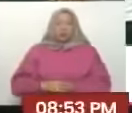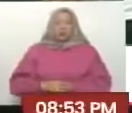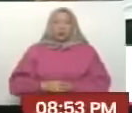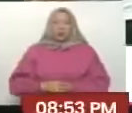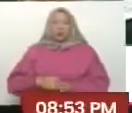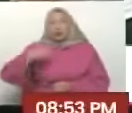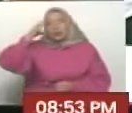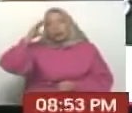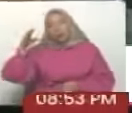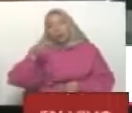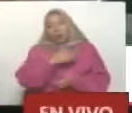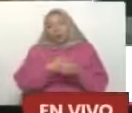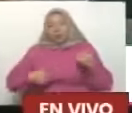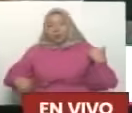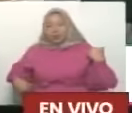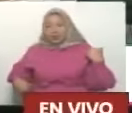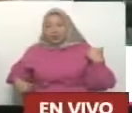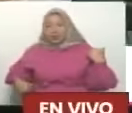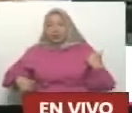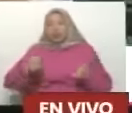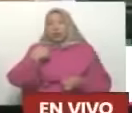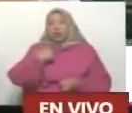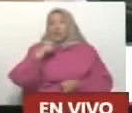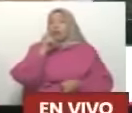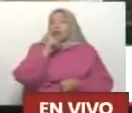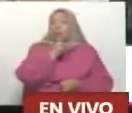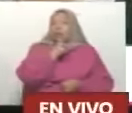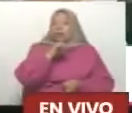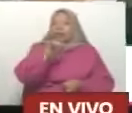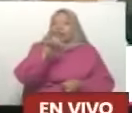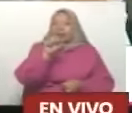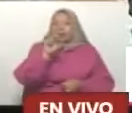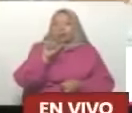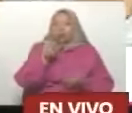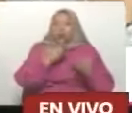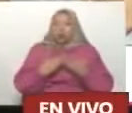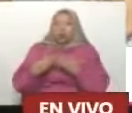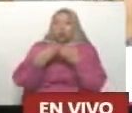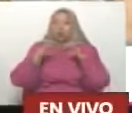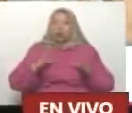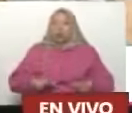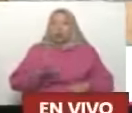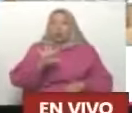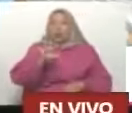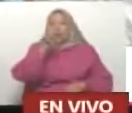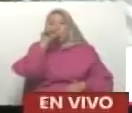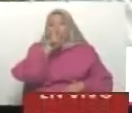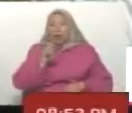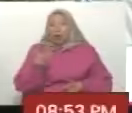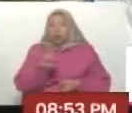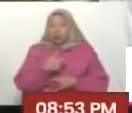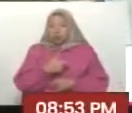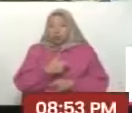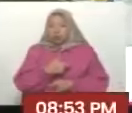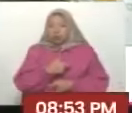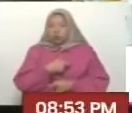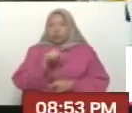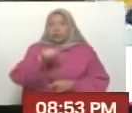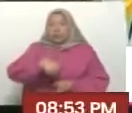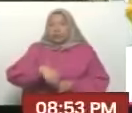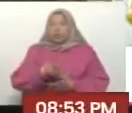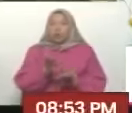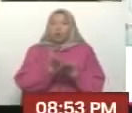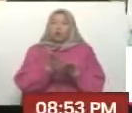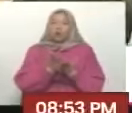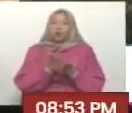Hola, presidente. Mi nombre es Isamar Monasterio. Soy estudiante de quinto año de la Unidad Educativa Nacional que me aprecio en la Monasterio de Rosa.